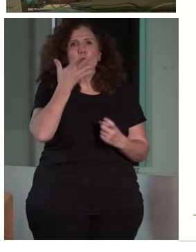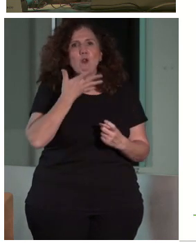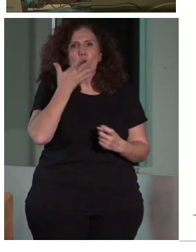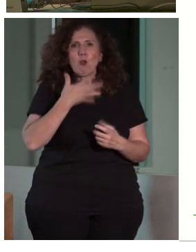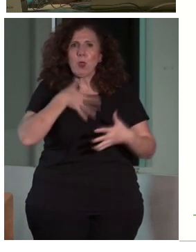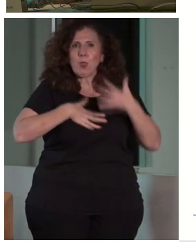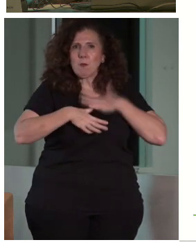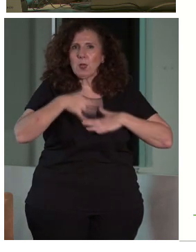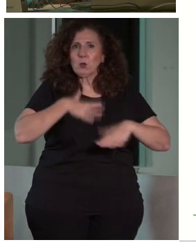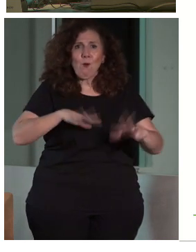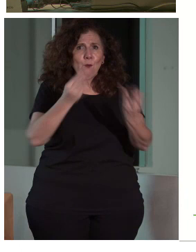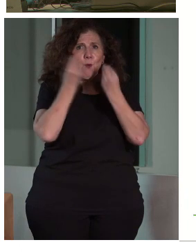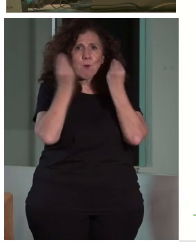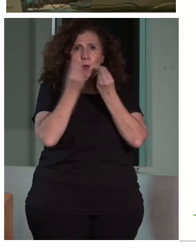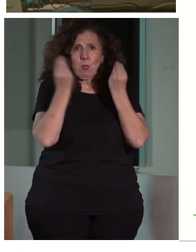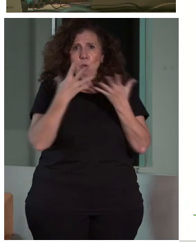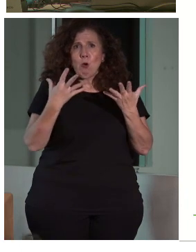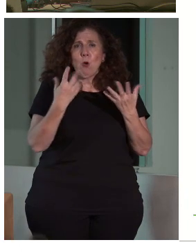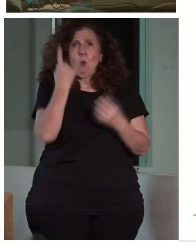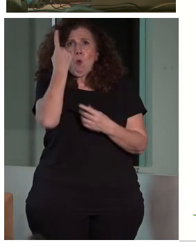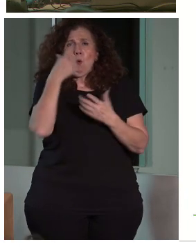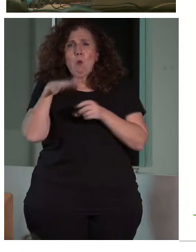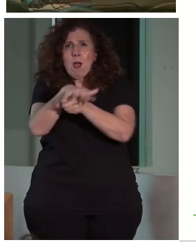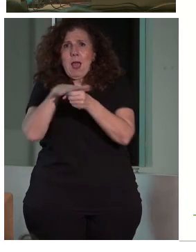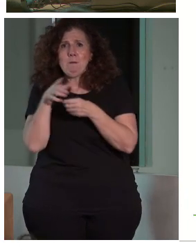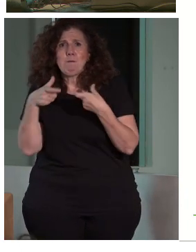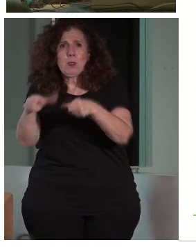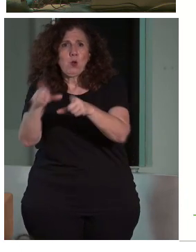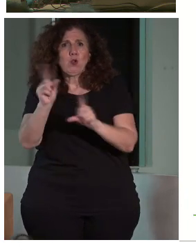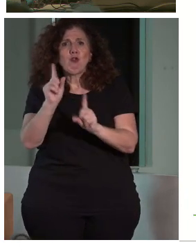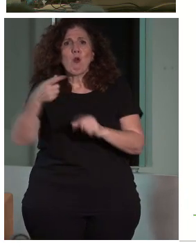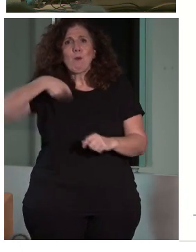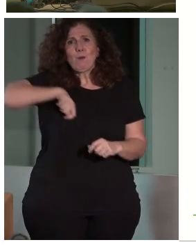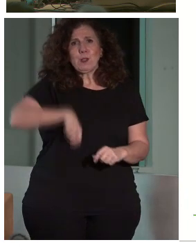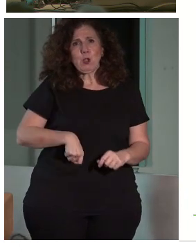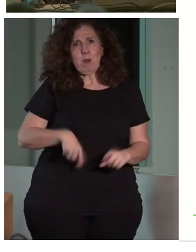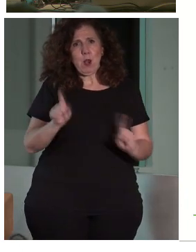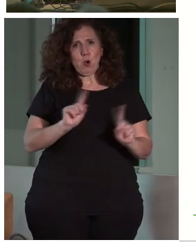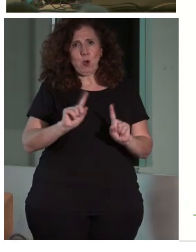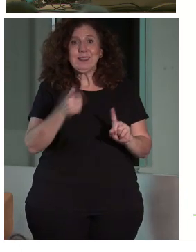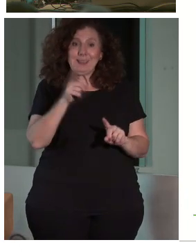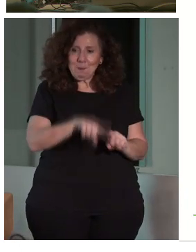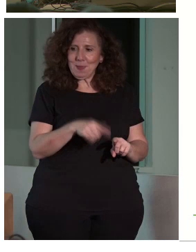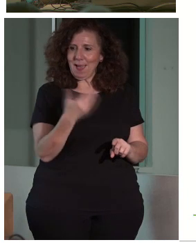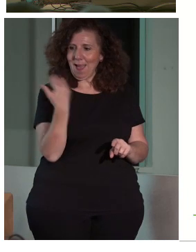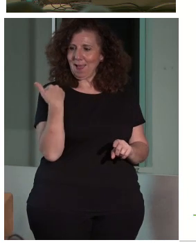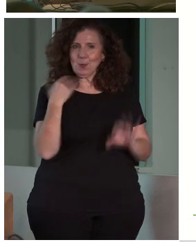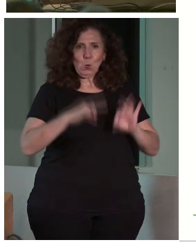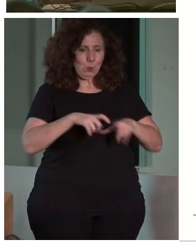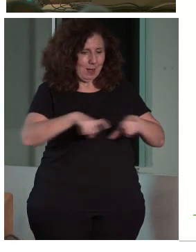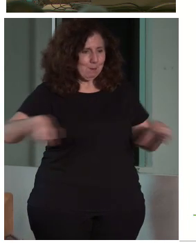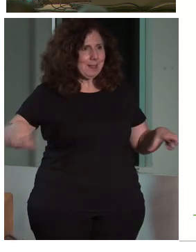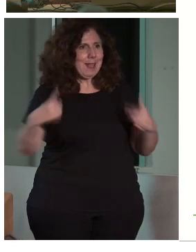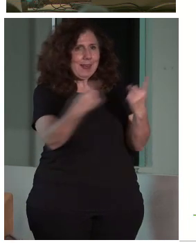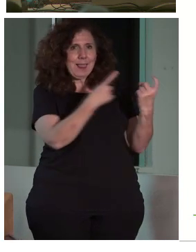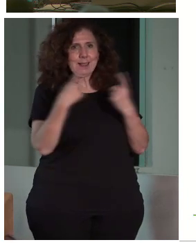pero el conocimiento en todos los ámbitos. No estoy hablando de conocimiento solo profesional, sino como el que hemos tenido en la mesa anterior, de conocimiento de